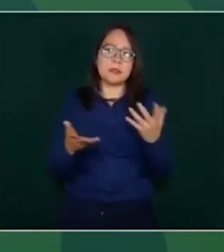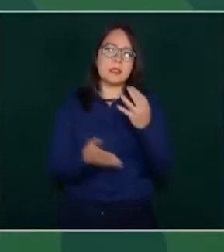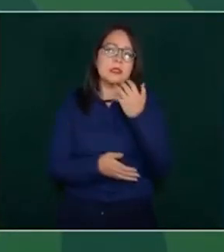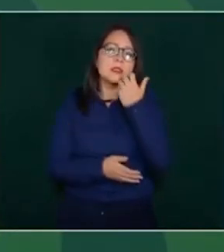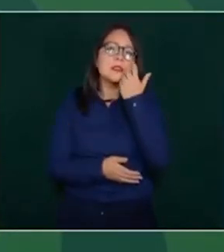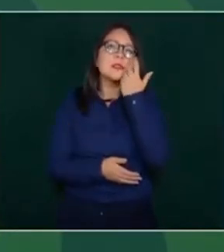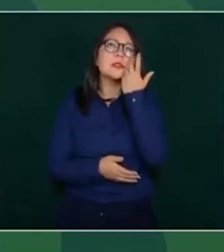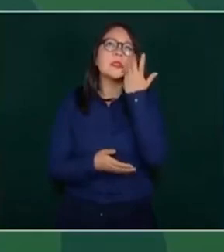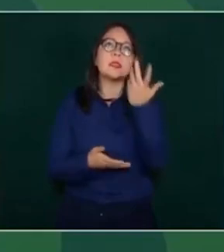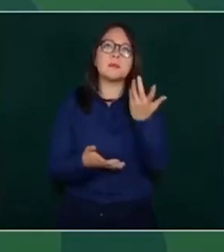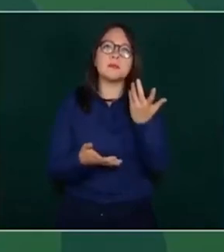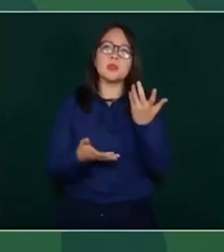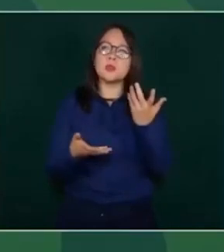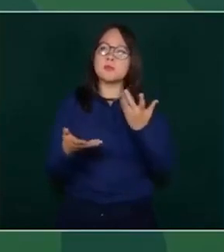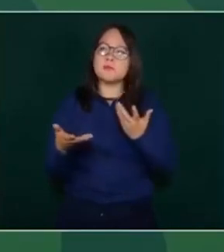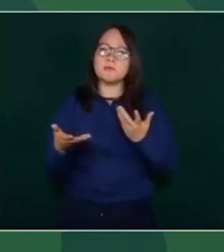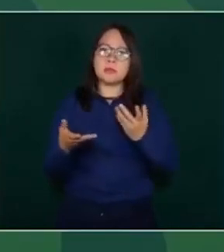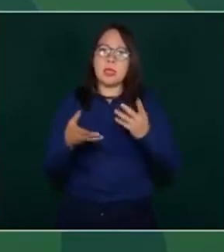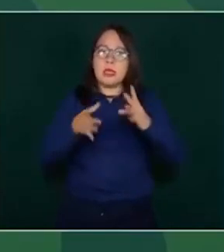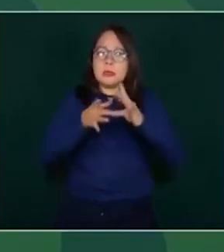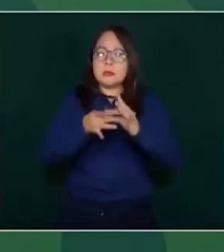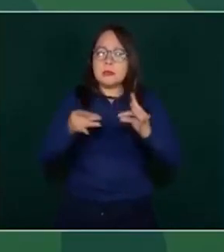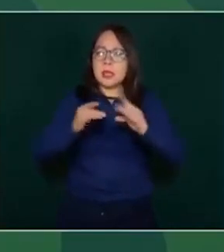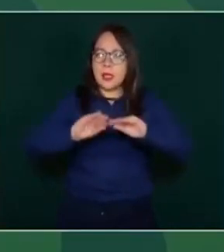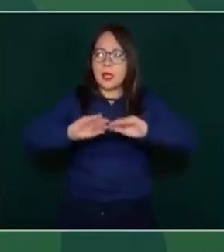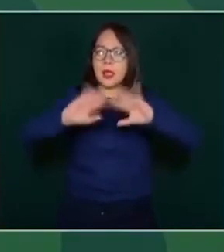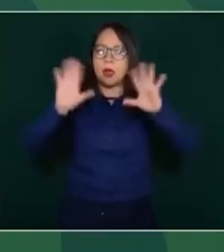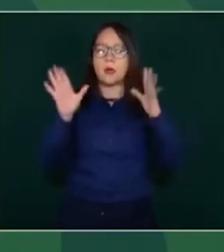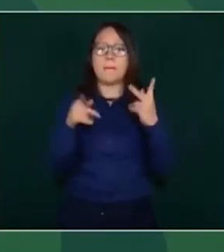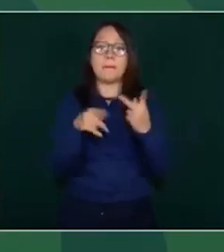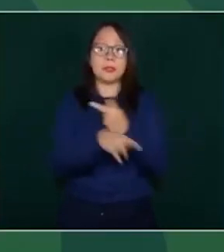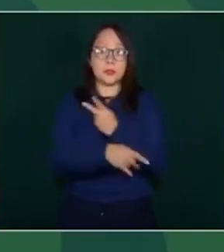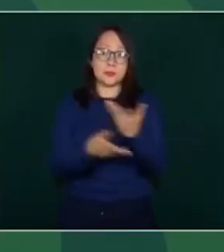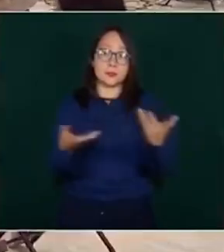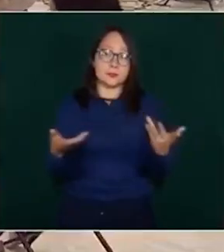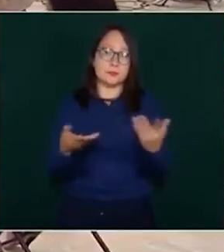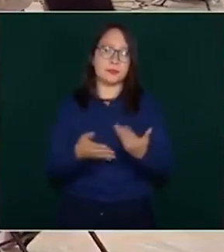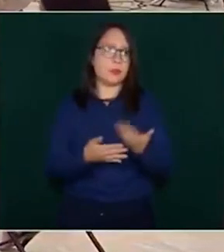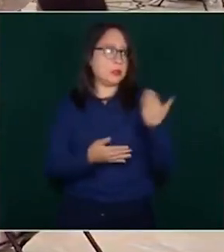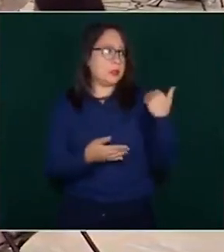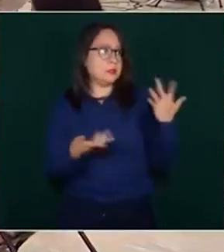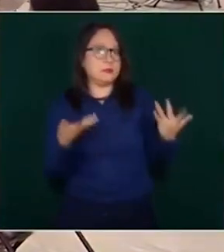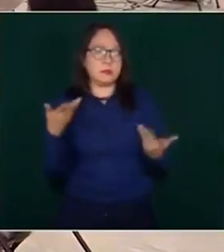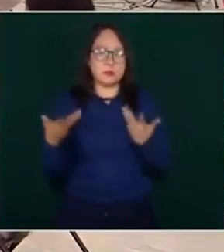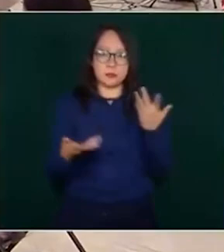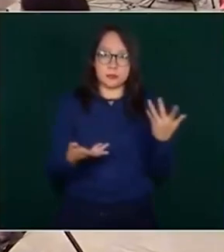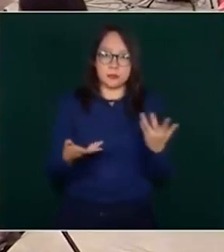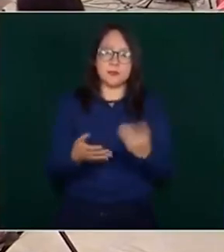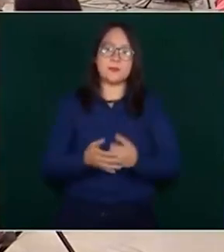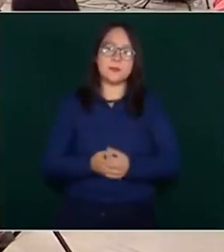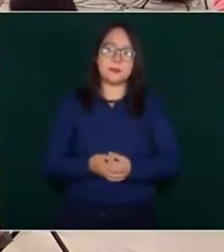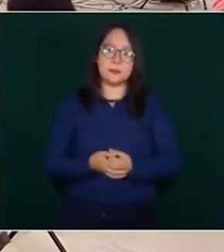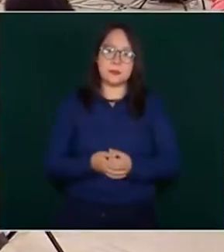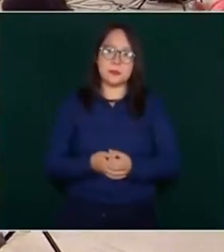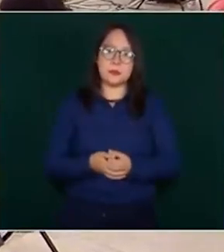se aclare lo que sucedió. Y